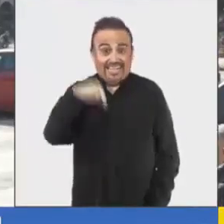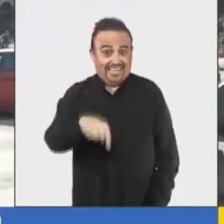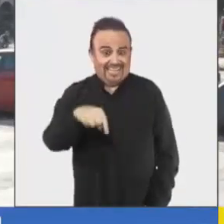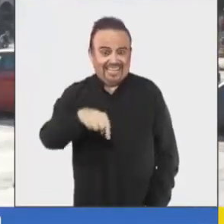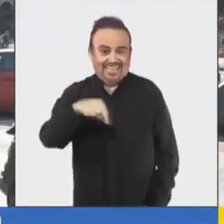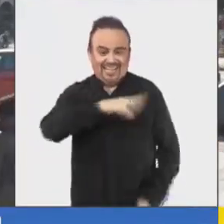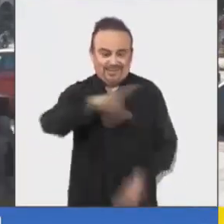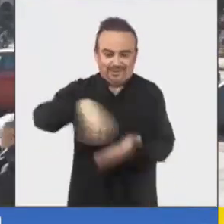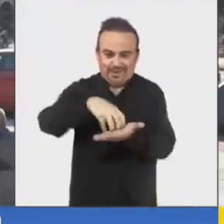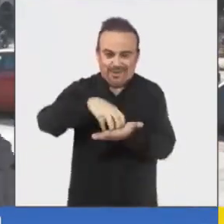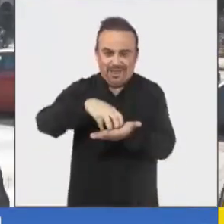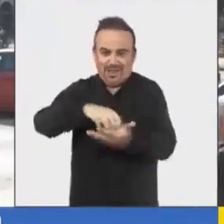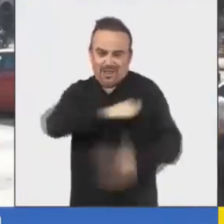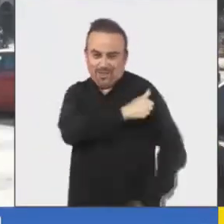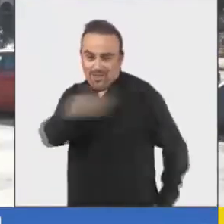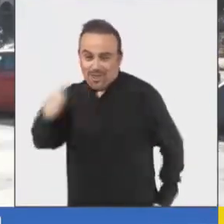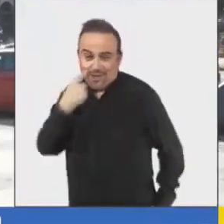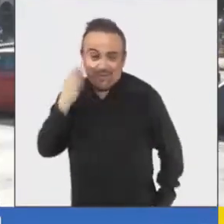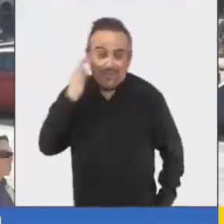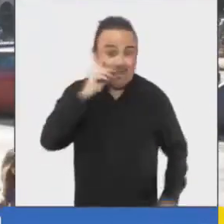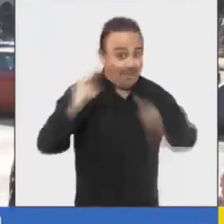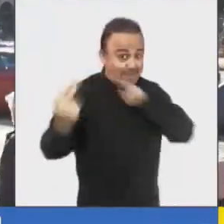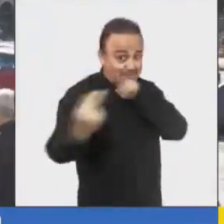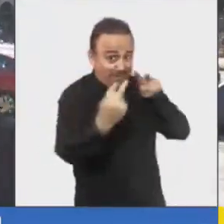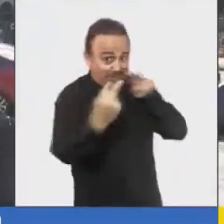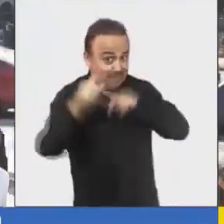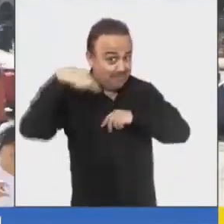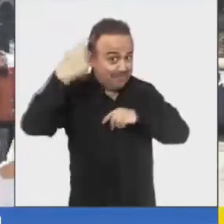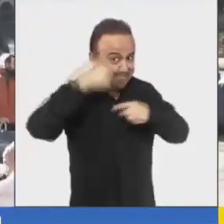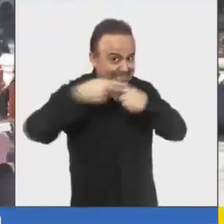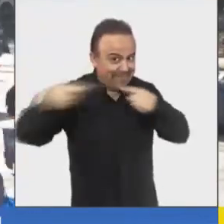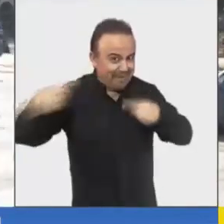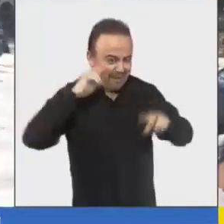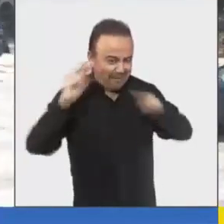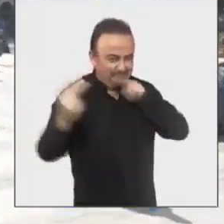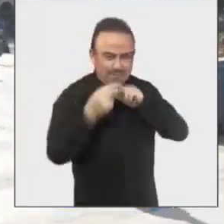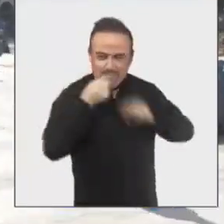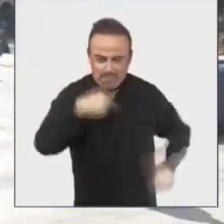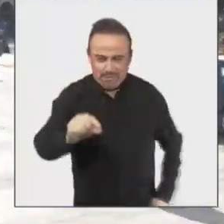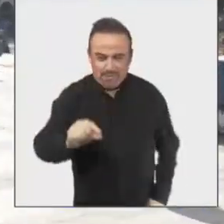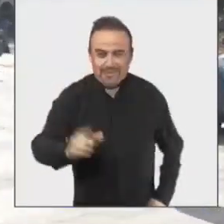fue Ciudad de Todas y Todos, nos vemos la próxima semana, hasta pronto.